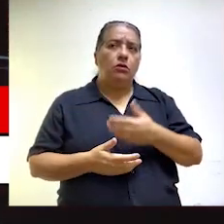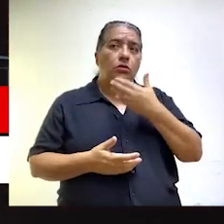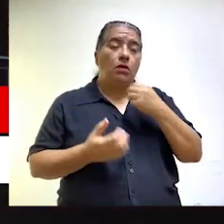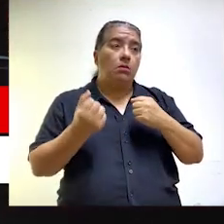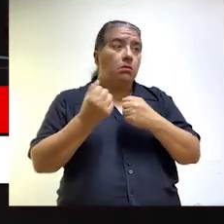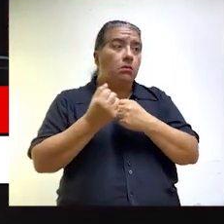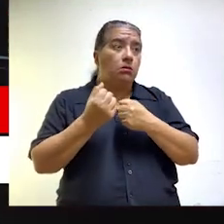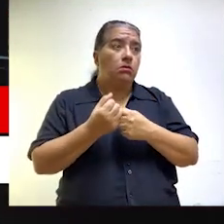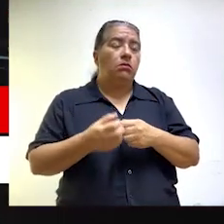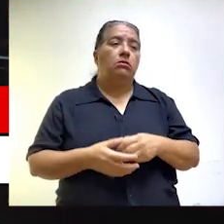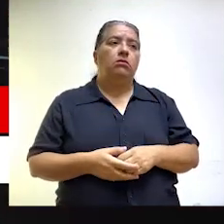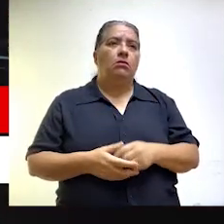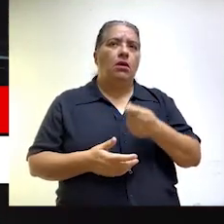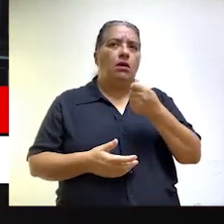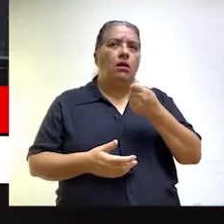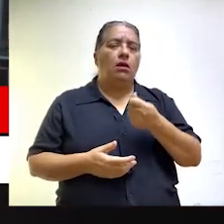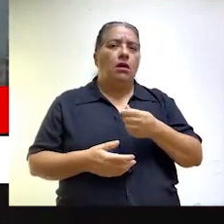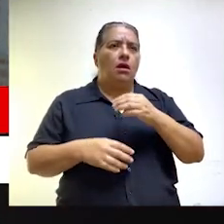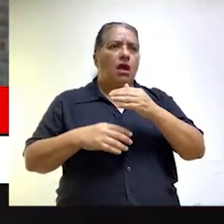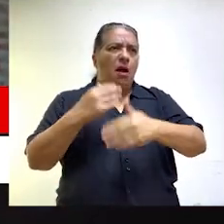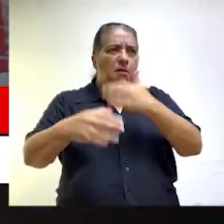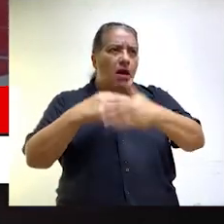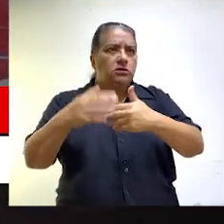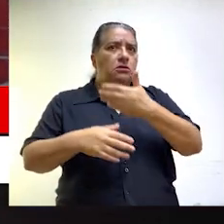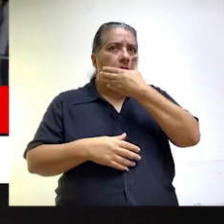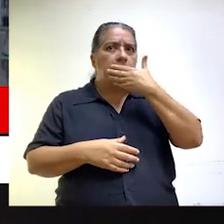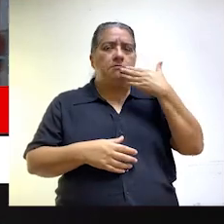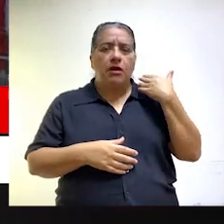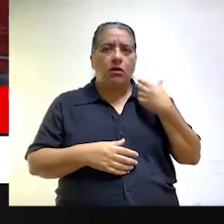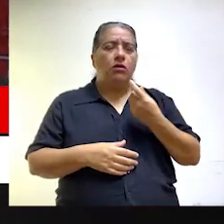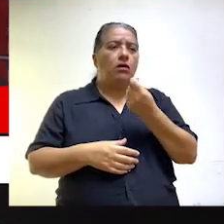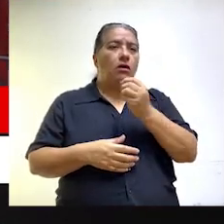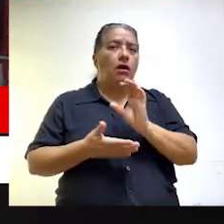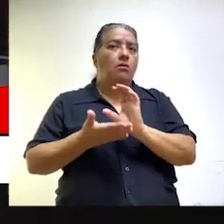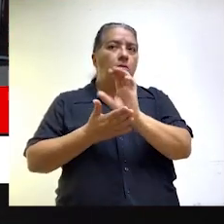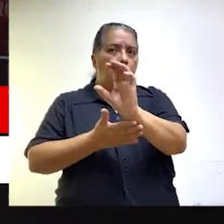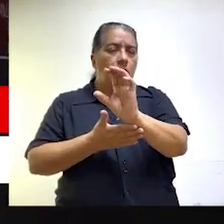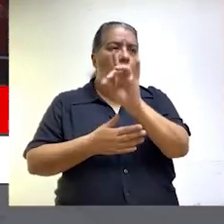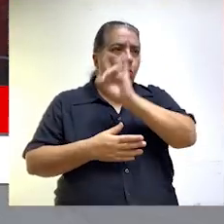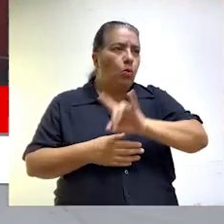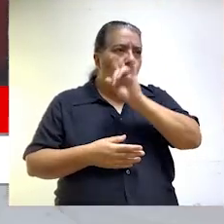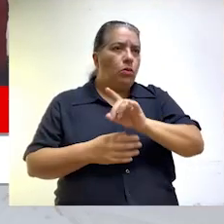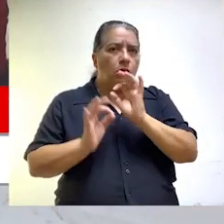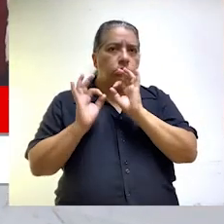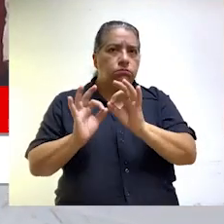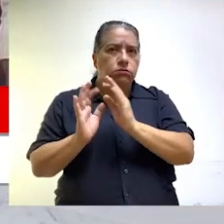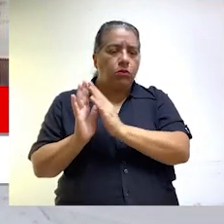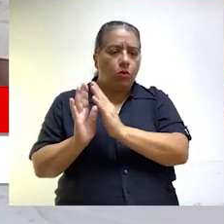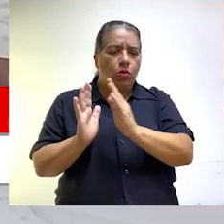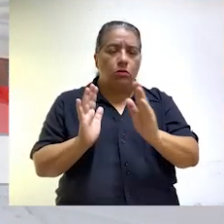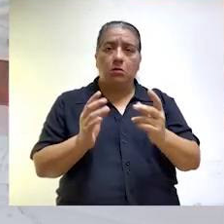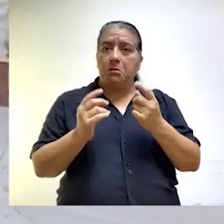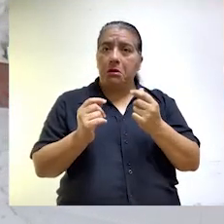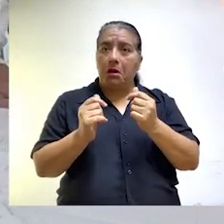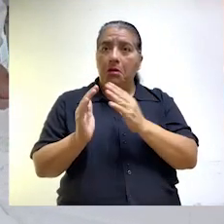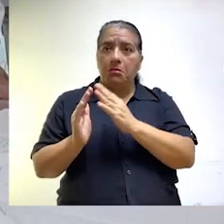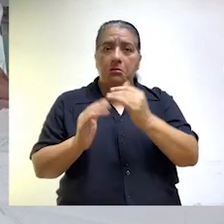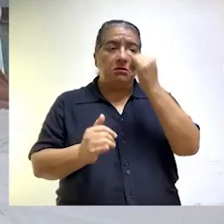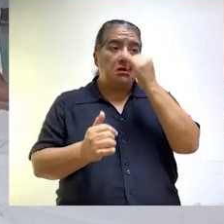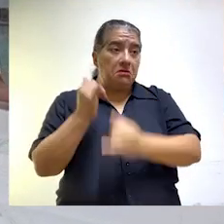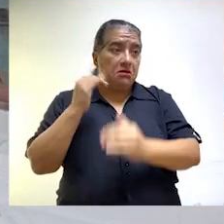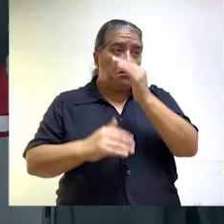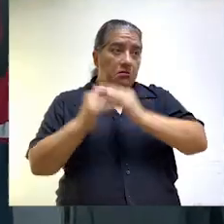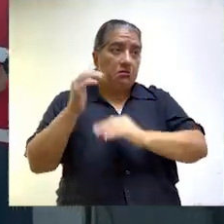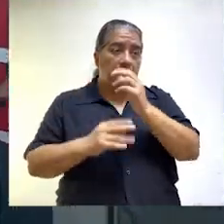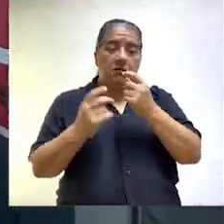una contribución muy directa en incrementar el avance financiero de los proyectos. Es decir, los proyectos que tienen control concurrente avanzan más rápido,